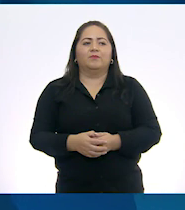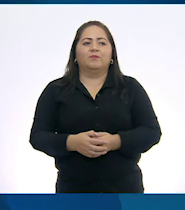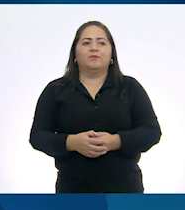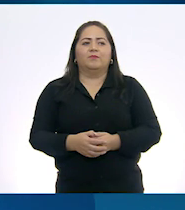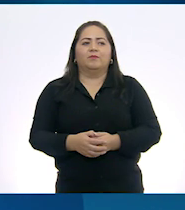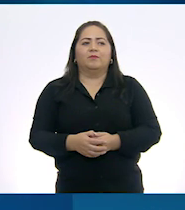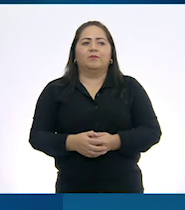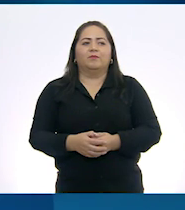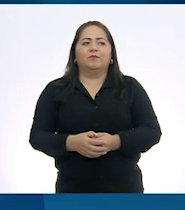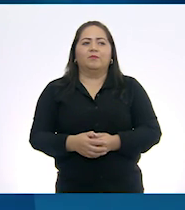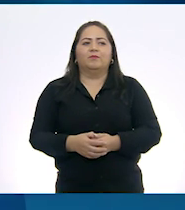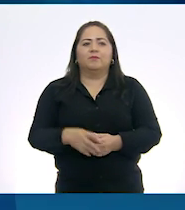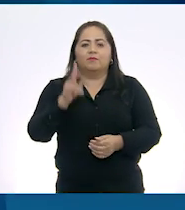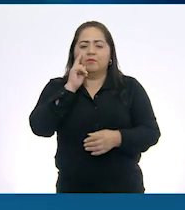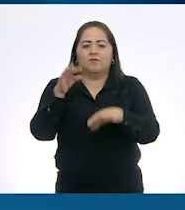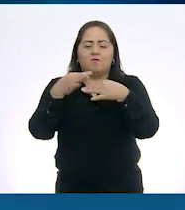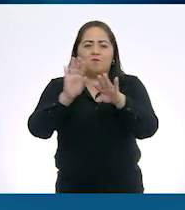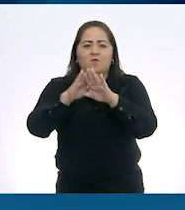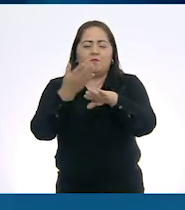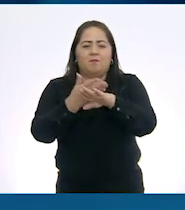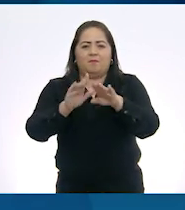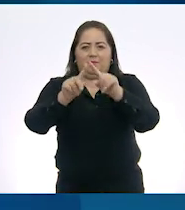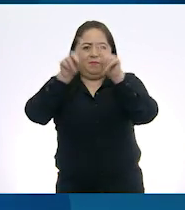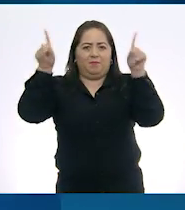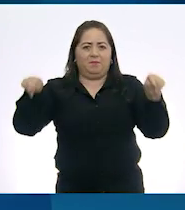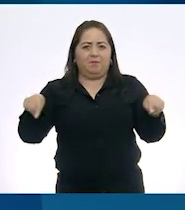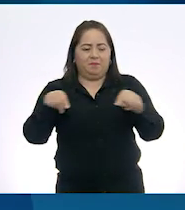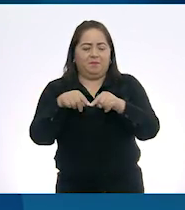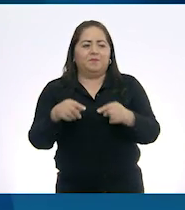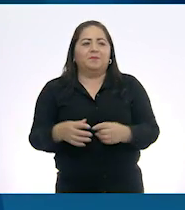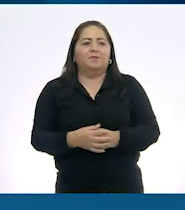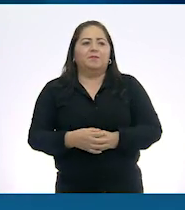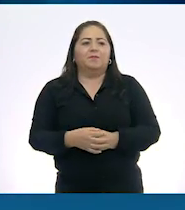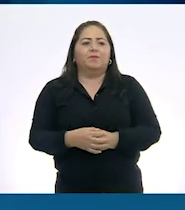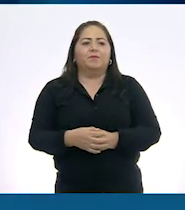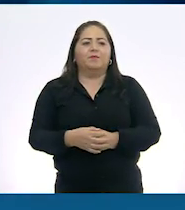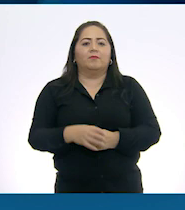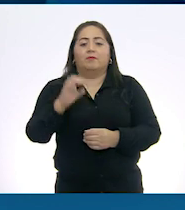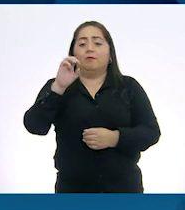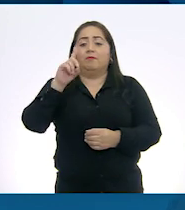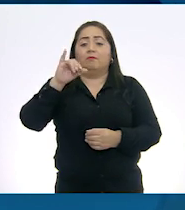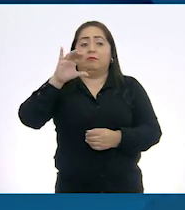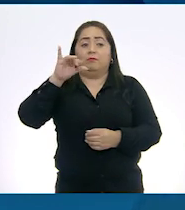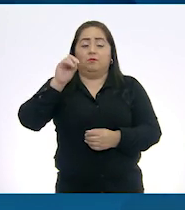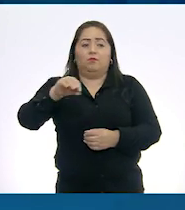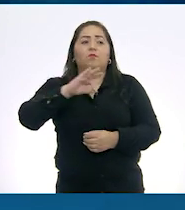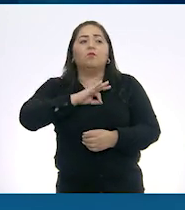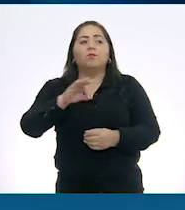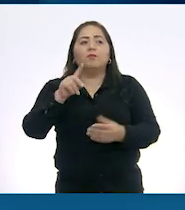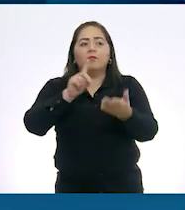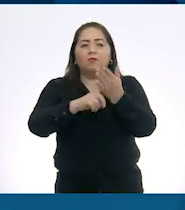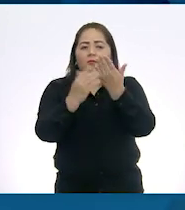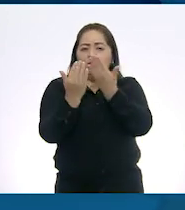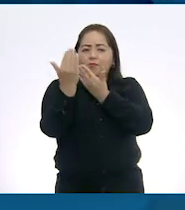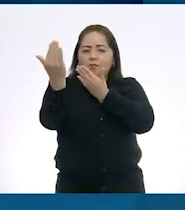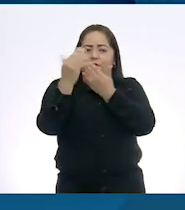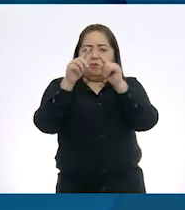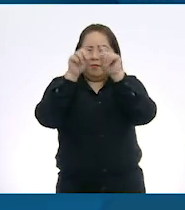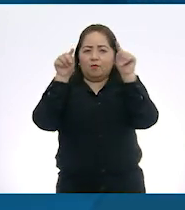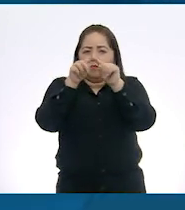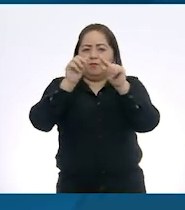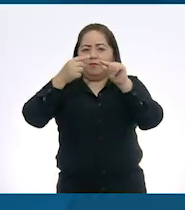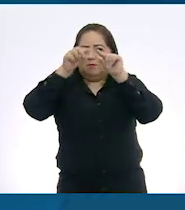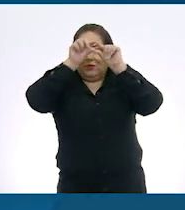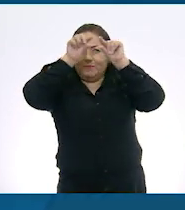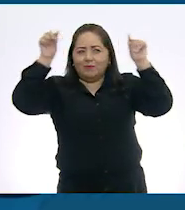Se genera el proyecto. En Edición, podemos configurar el fondo, la cuadrícula, las